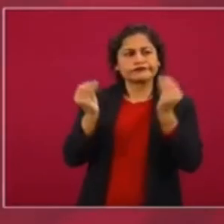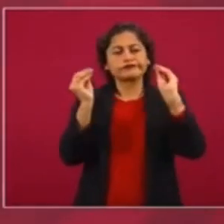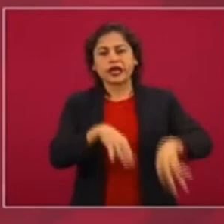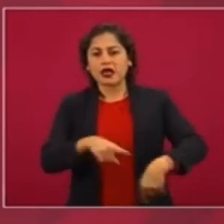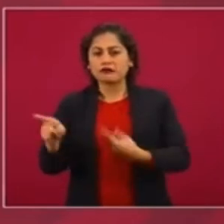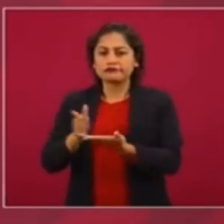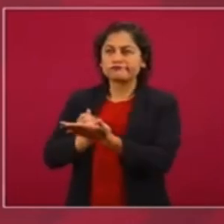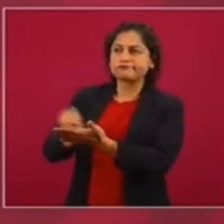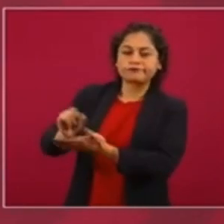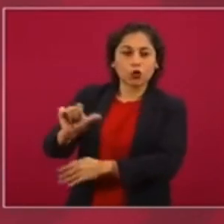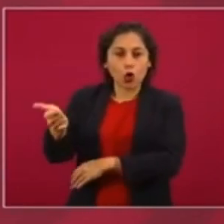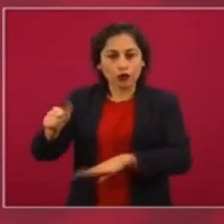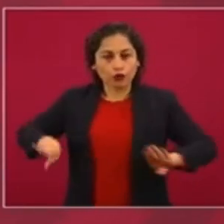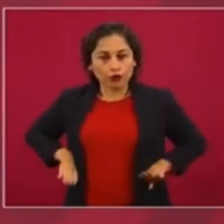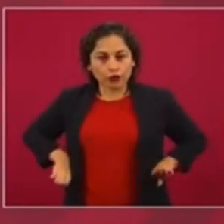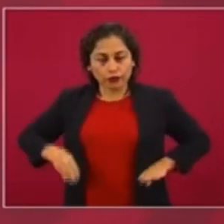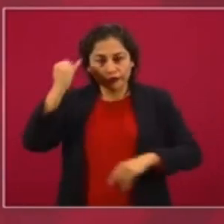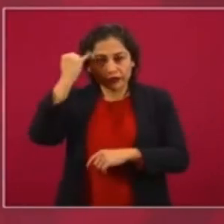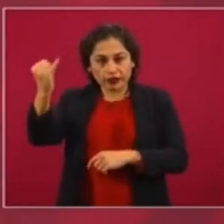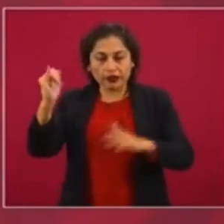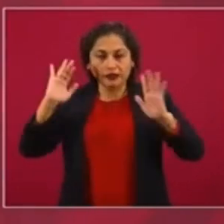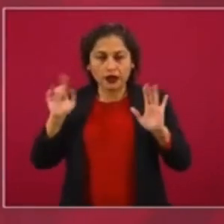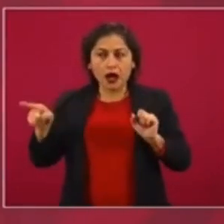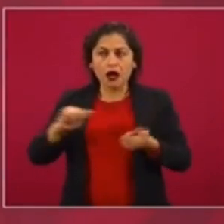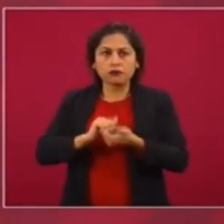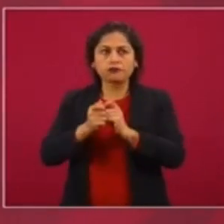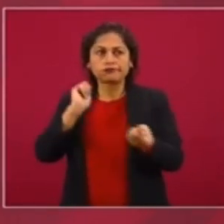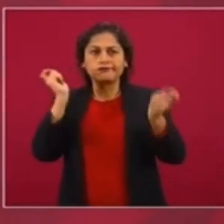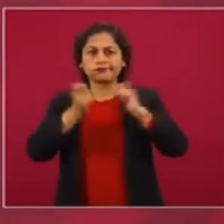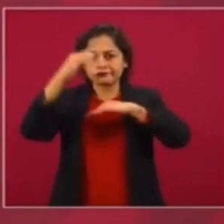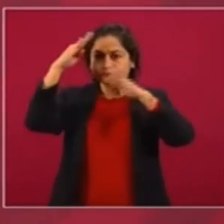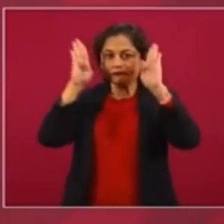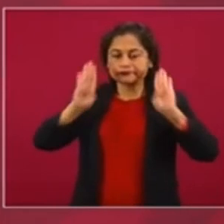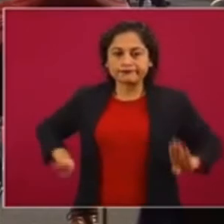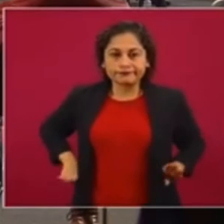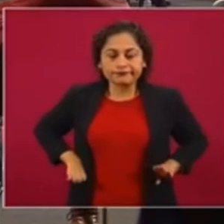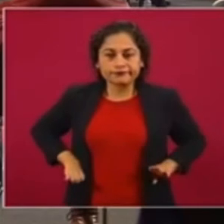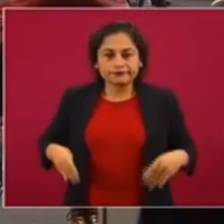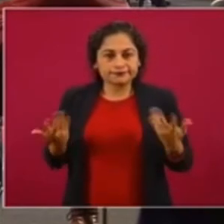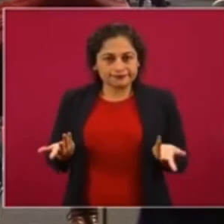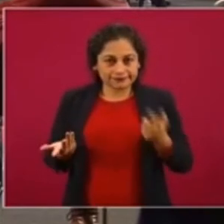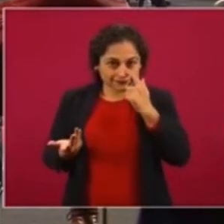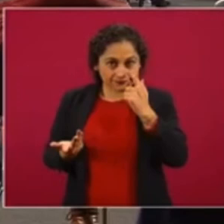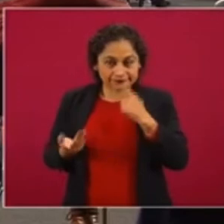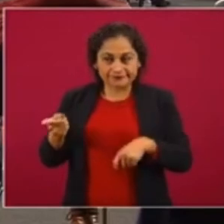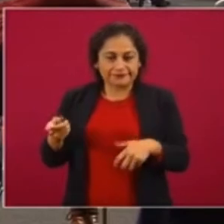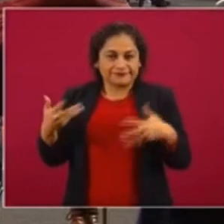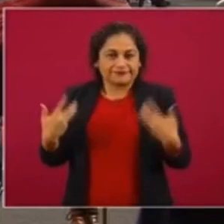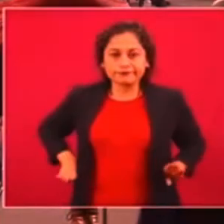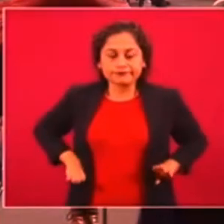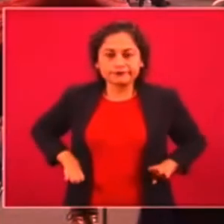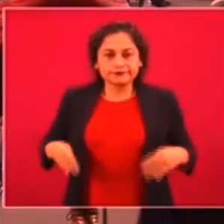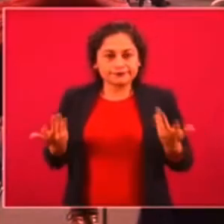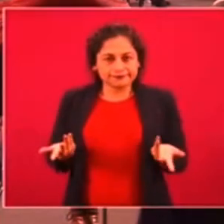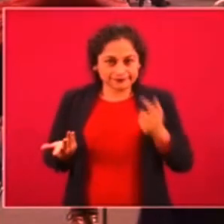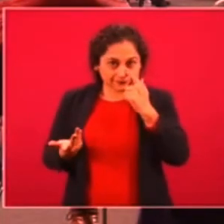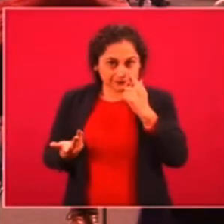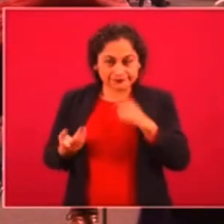y se vuelven conservadores, y son, pero, ultraderechistas,